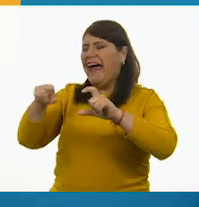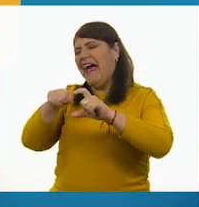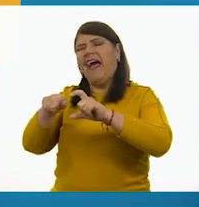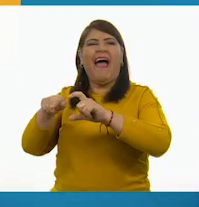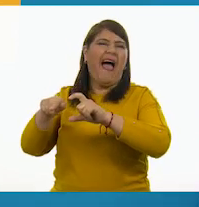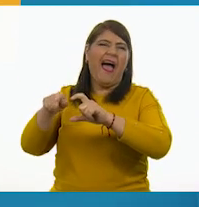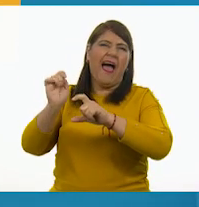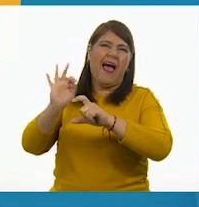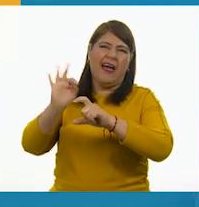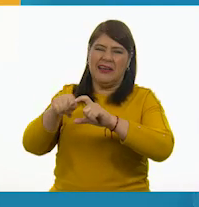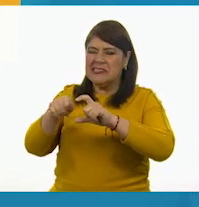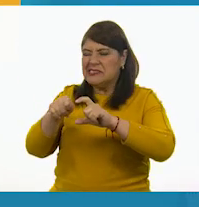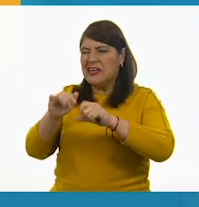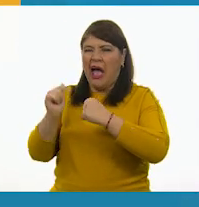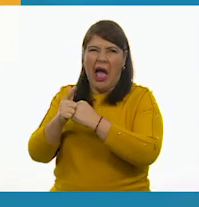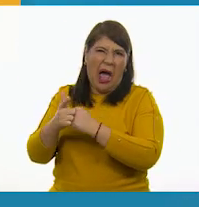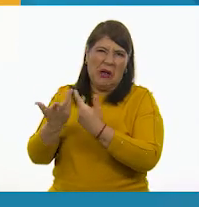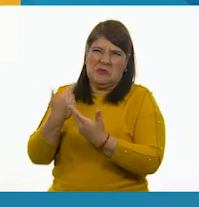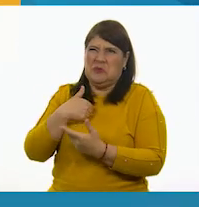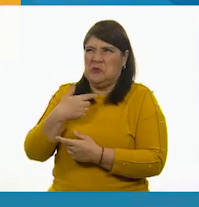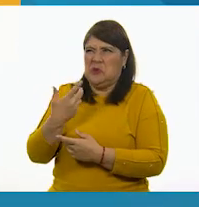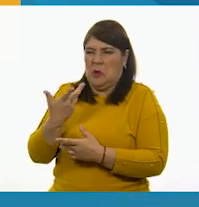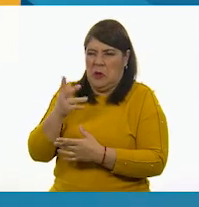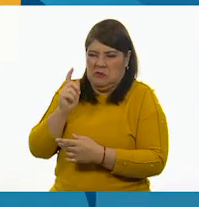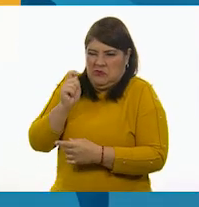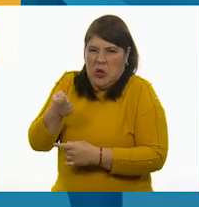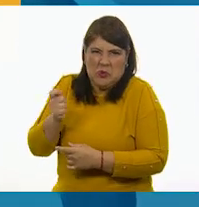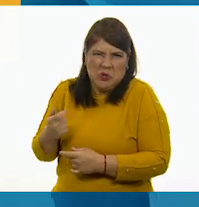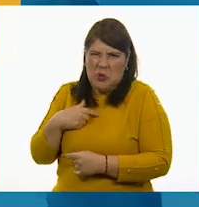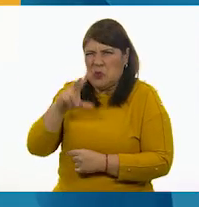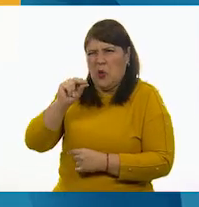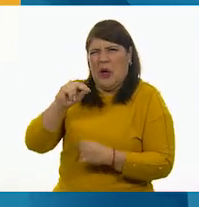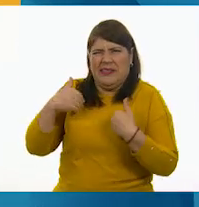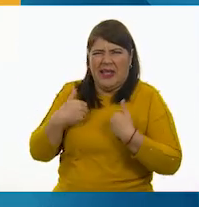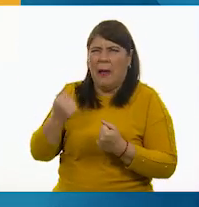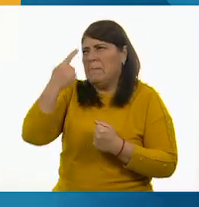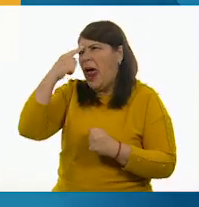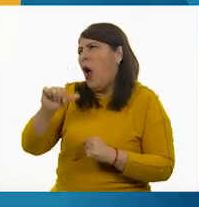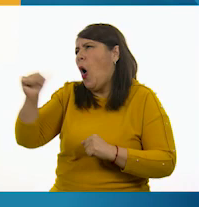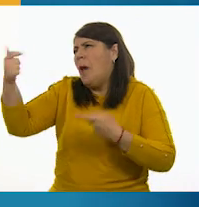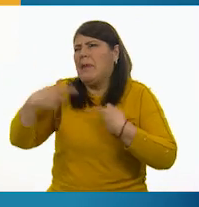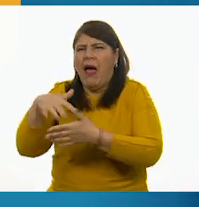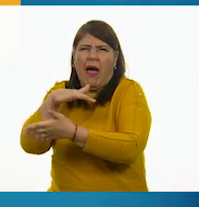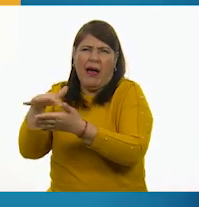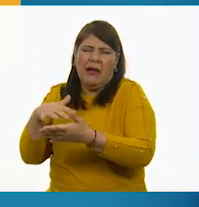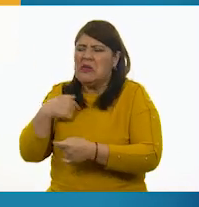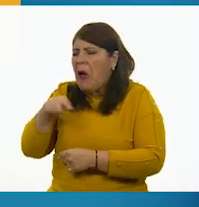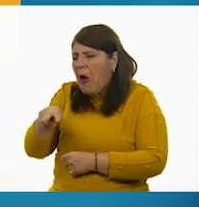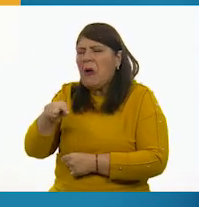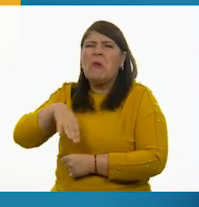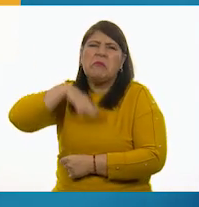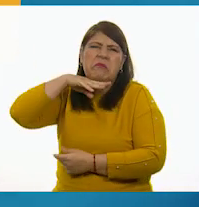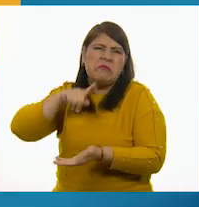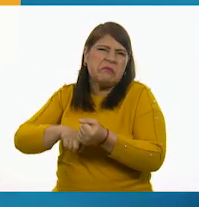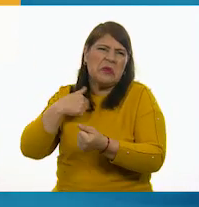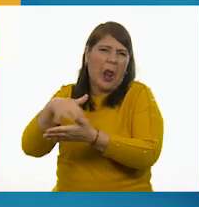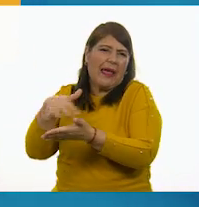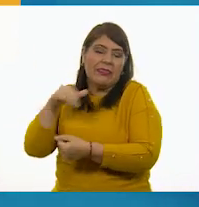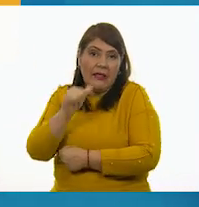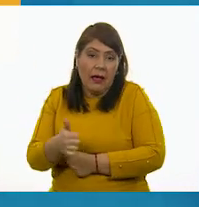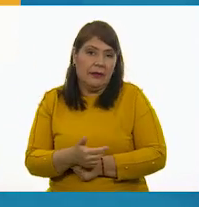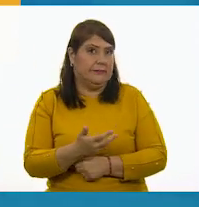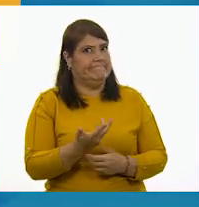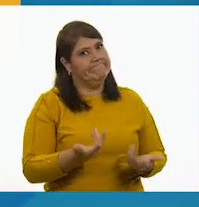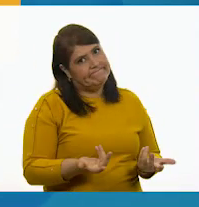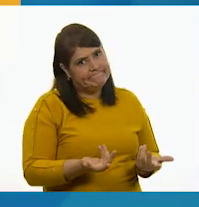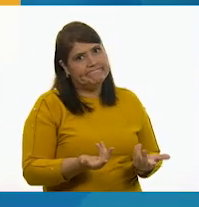era, pues, un lenguaje clave, que no era para mí, que era para alguien más, don Leopoldo. Por eso yo nunca las leo. Bueno, pues,